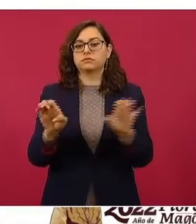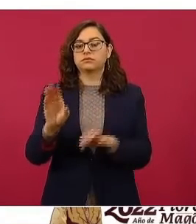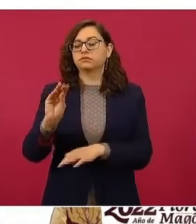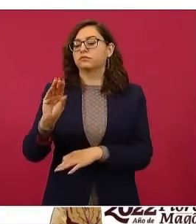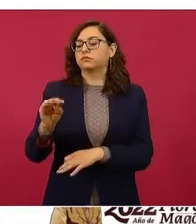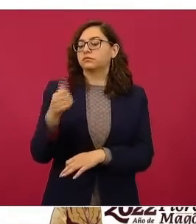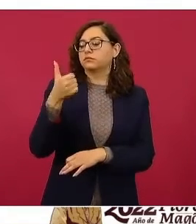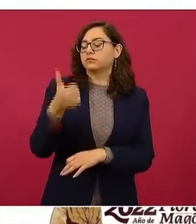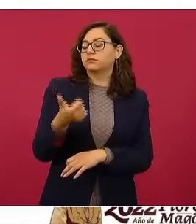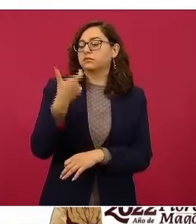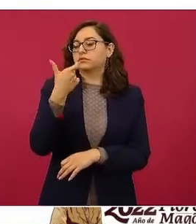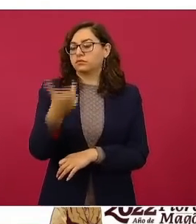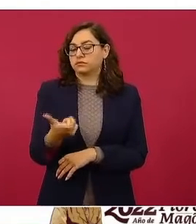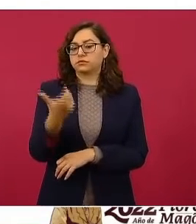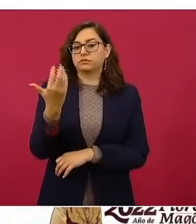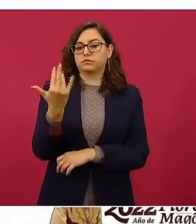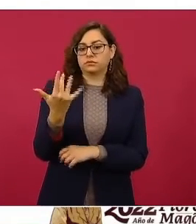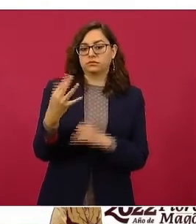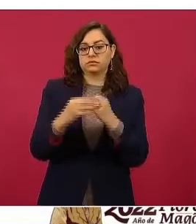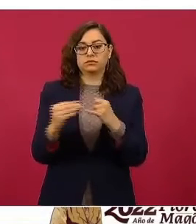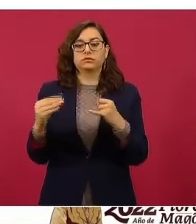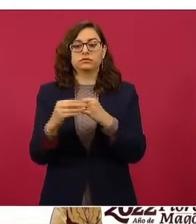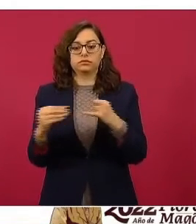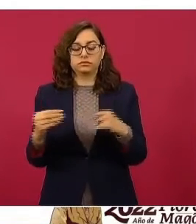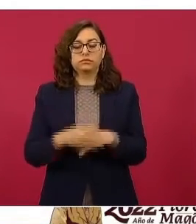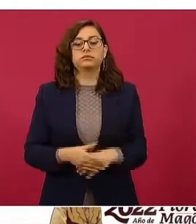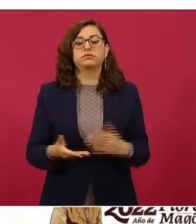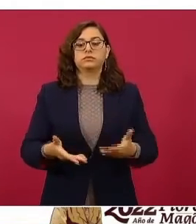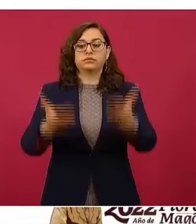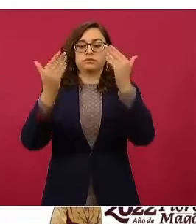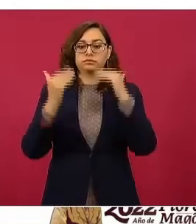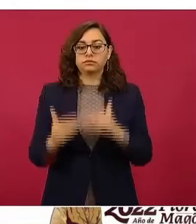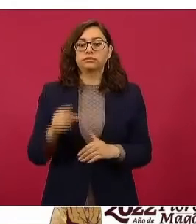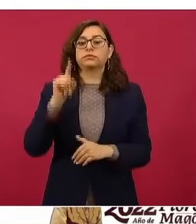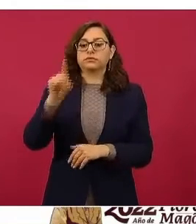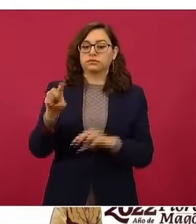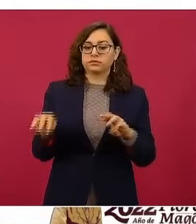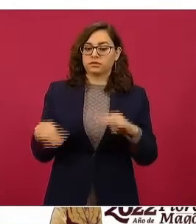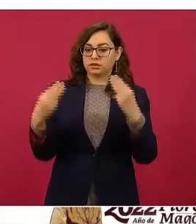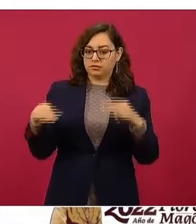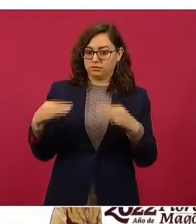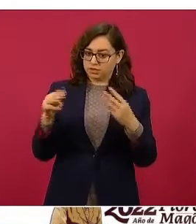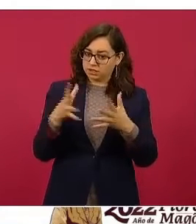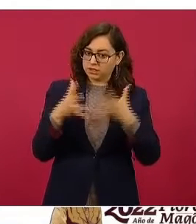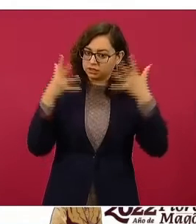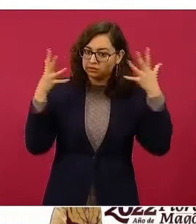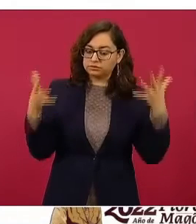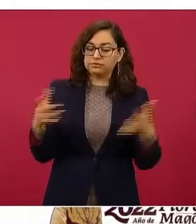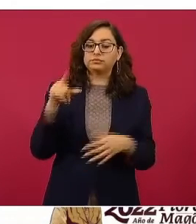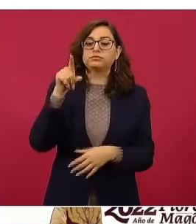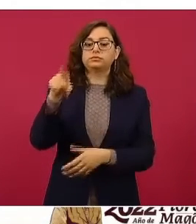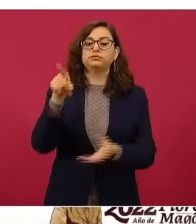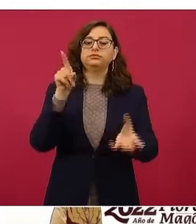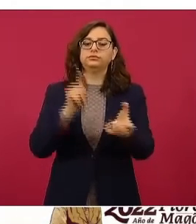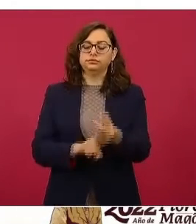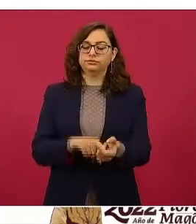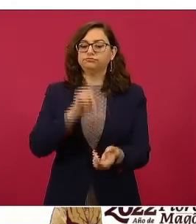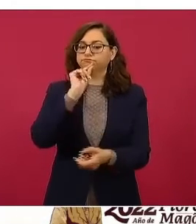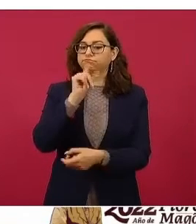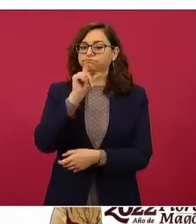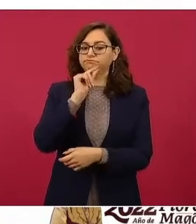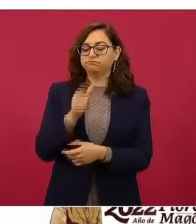con 50 centavos el paquete. Mientras que la Central de Abastos, en Guadalajara, Jalisco, con